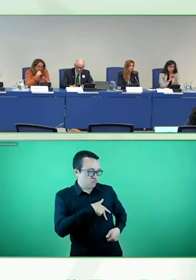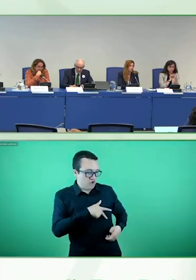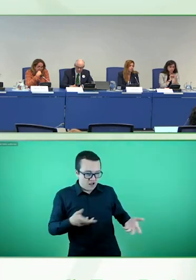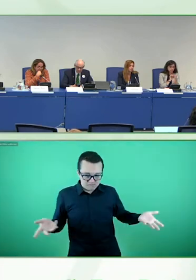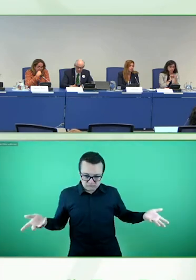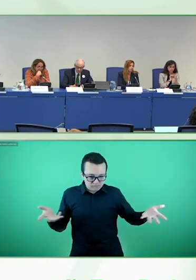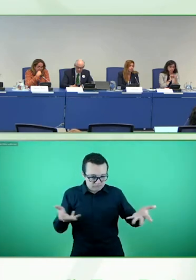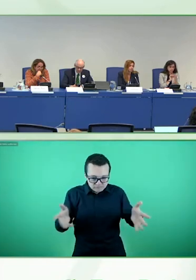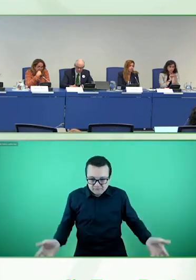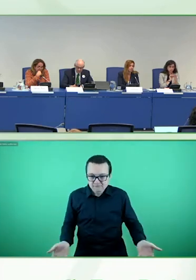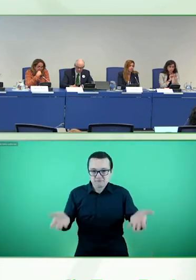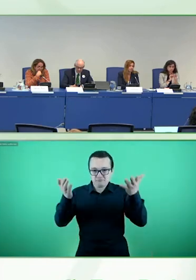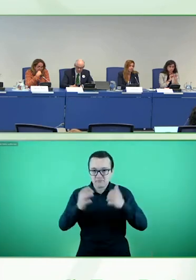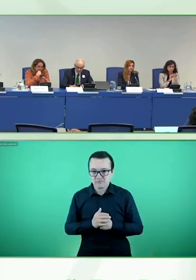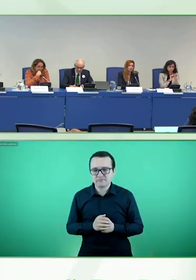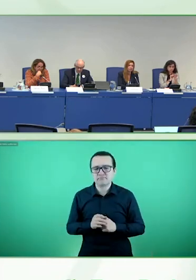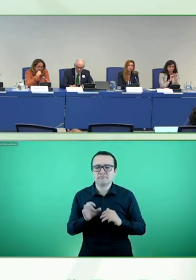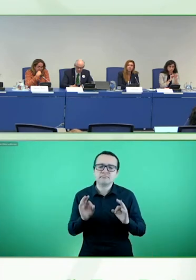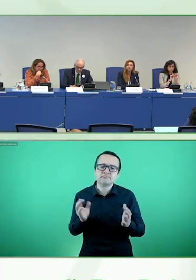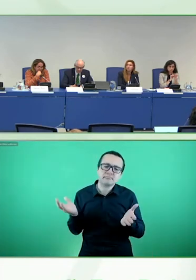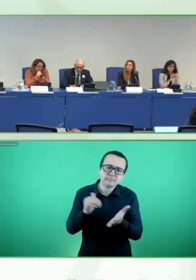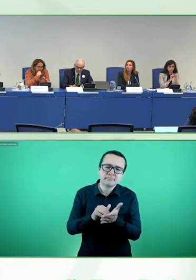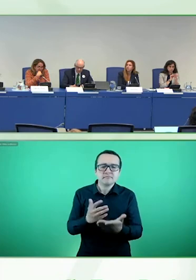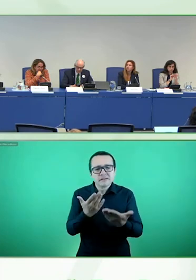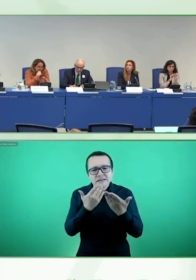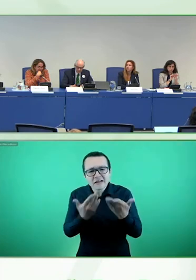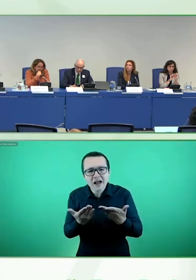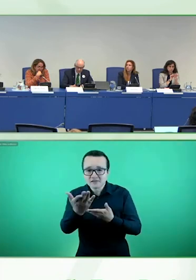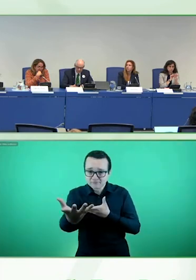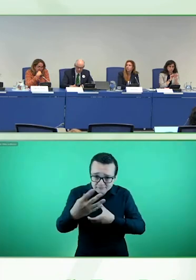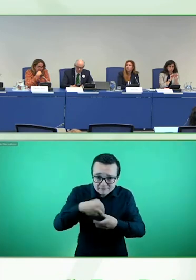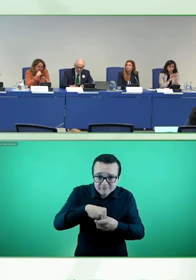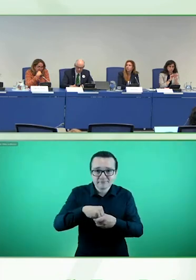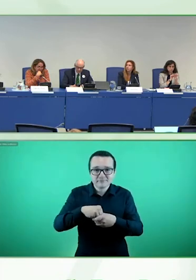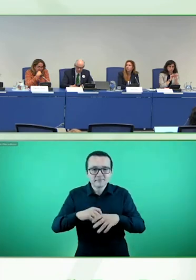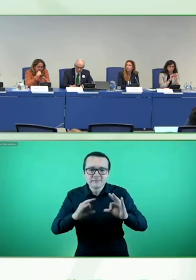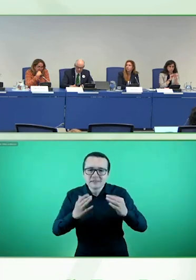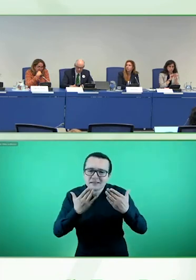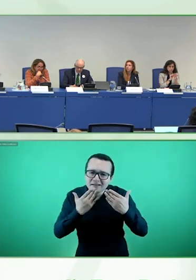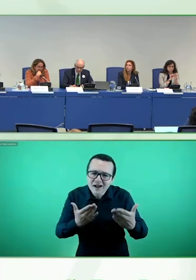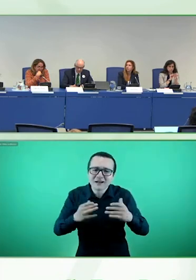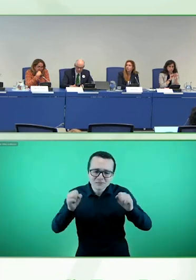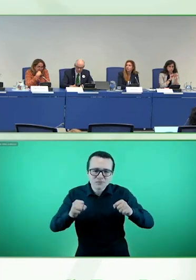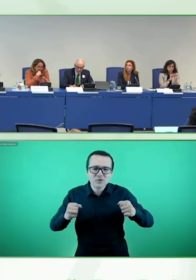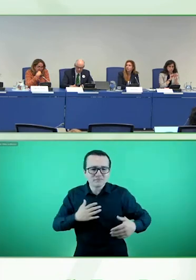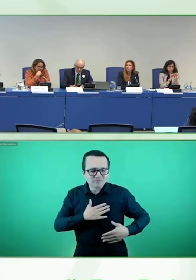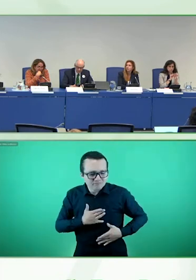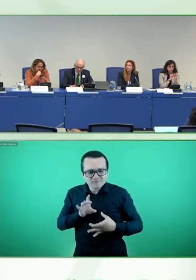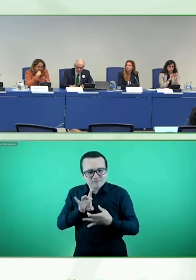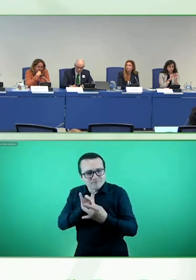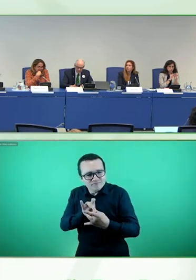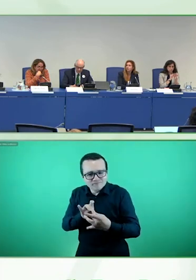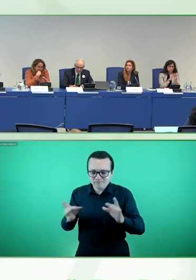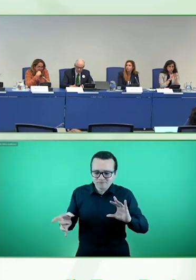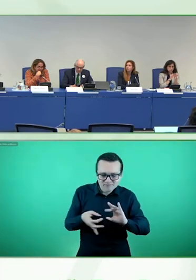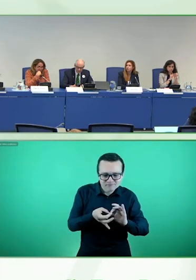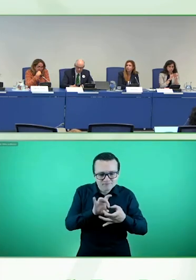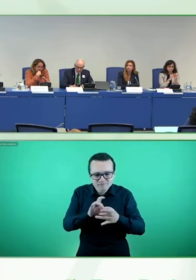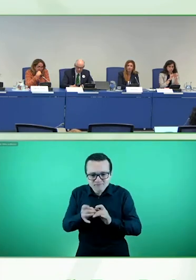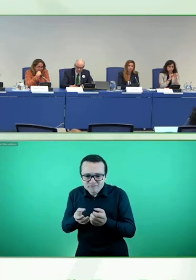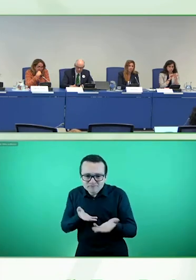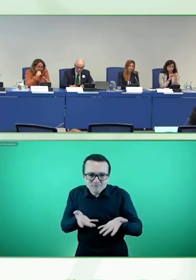gracias por esta participación, gracias por dejarnos ser coparticipantes y co-creadores en esta